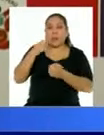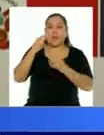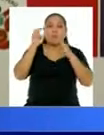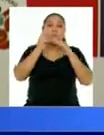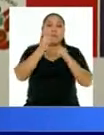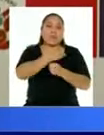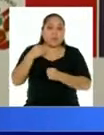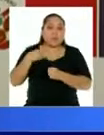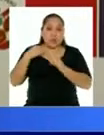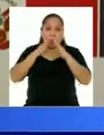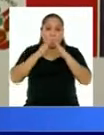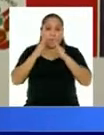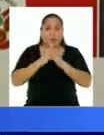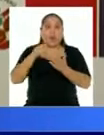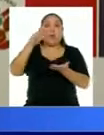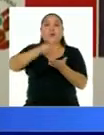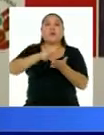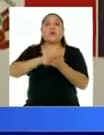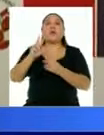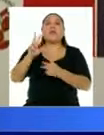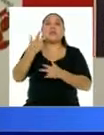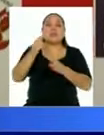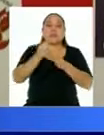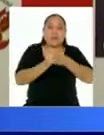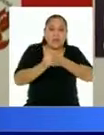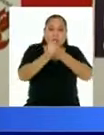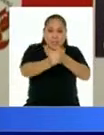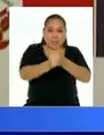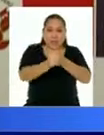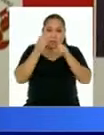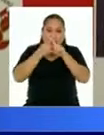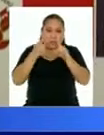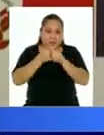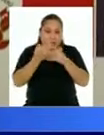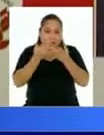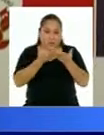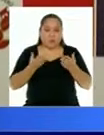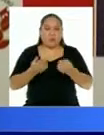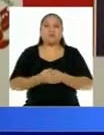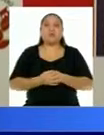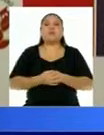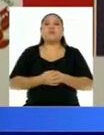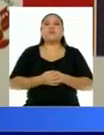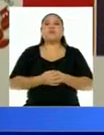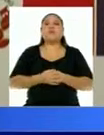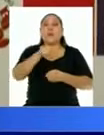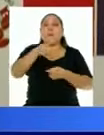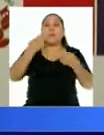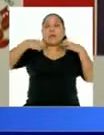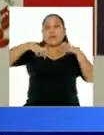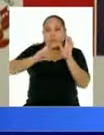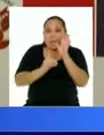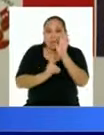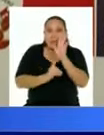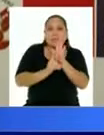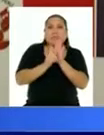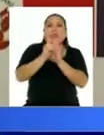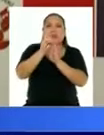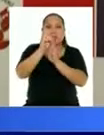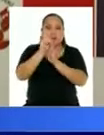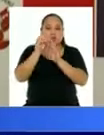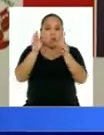Vivienda aprobó también la guía de implementación de vías activas que permite asimismo el desarrollo de